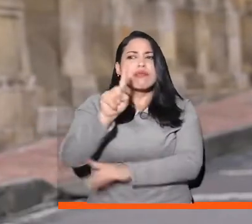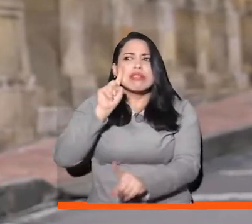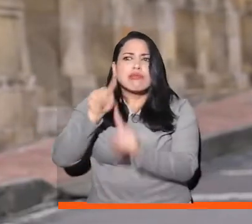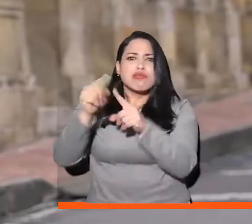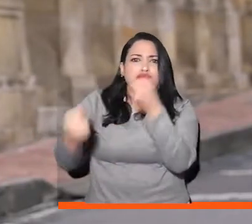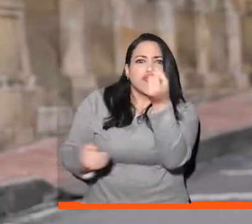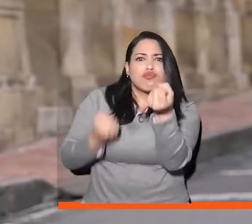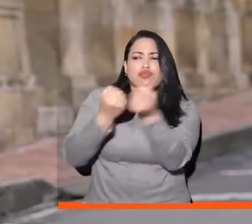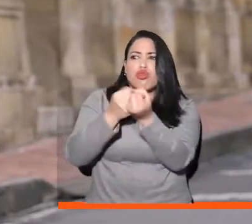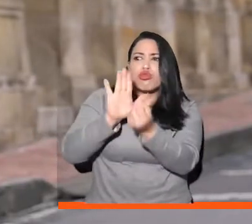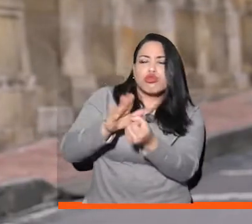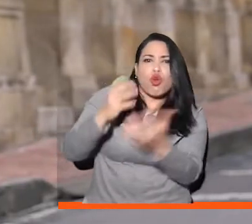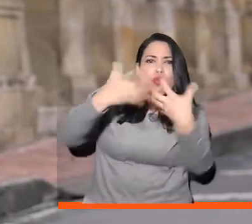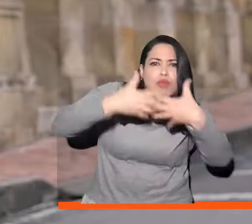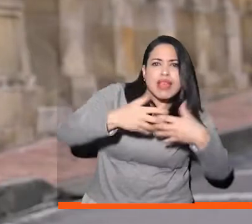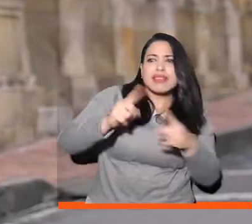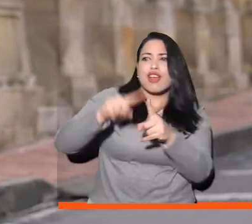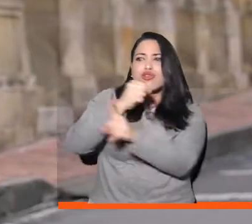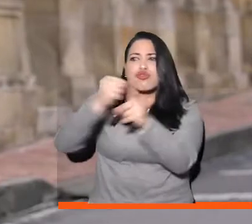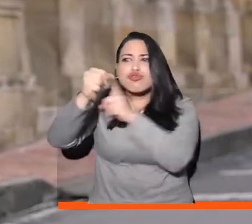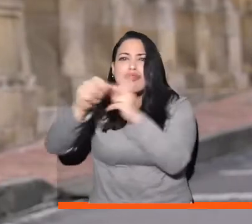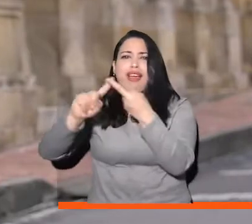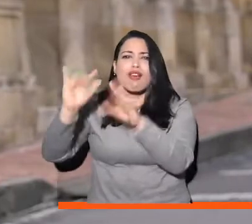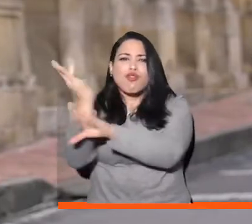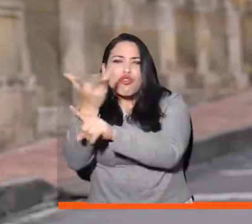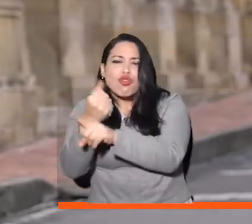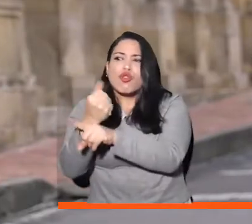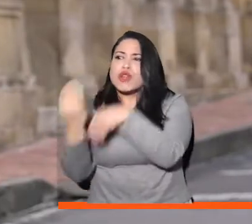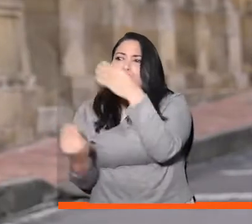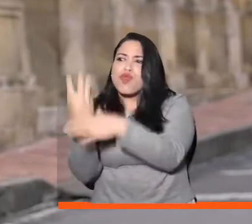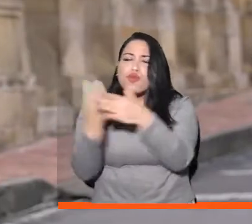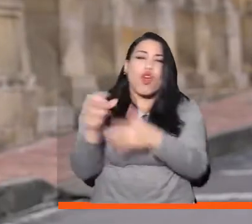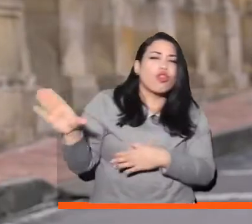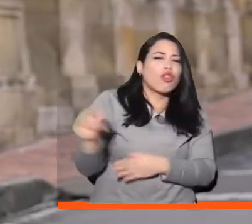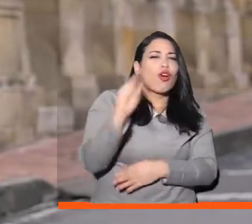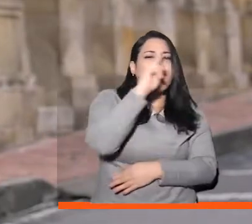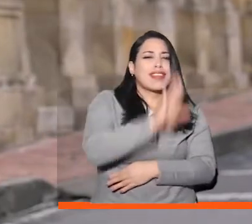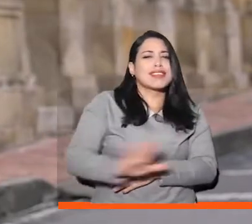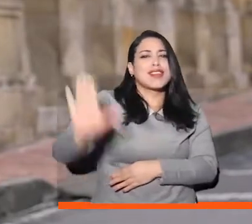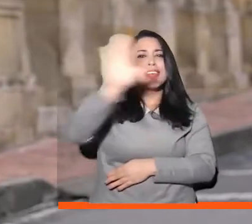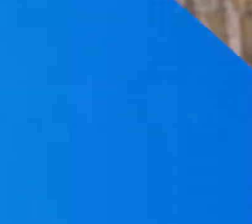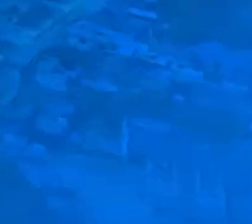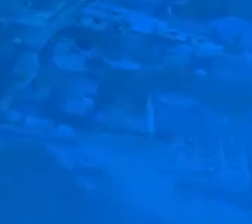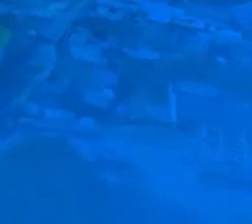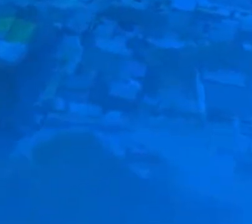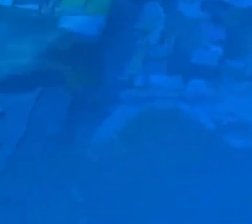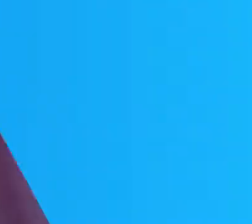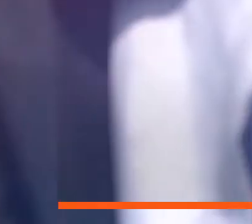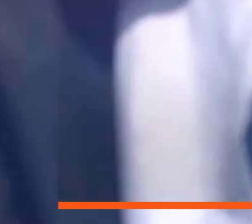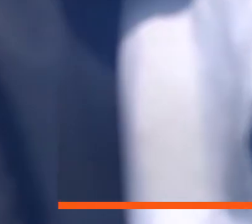iniciativas comunitarias, sociales, ambientales, culturales y productivas en todo el país